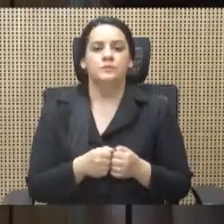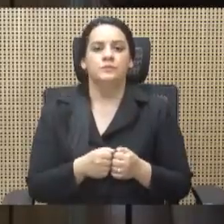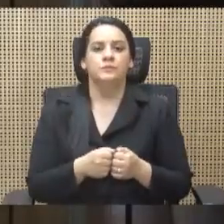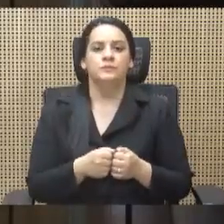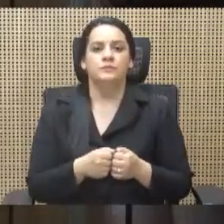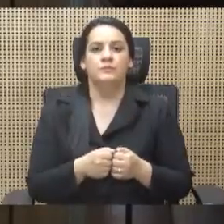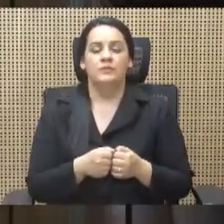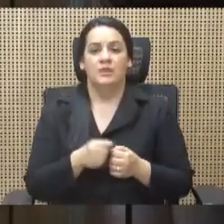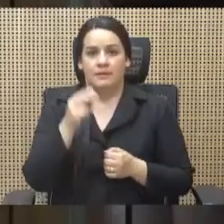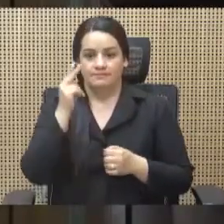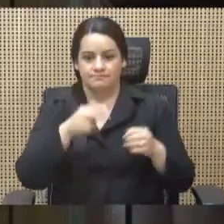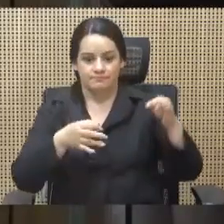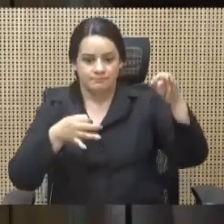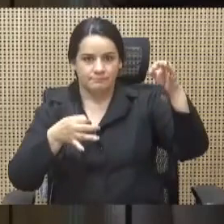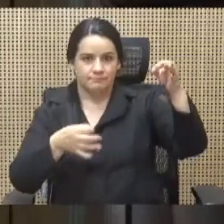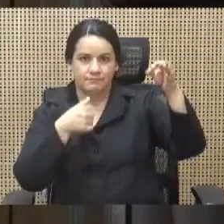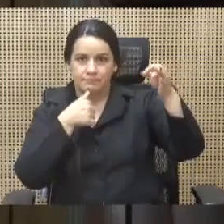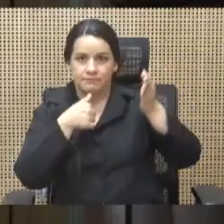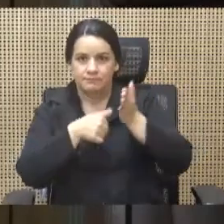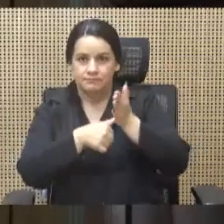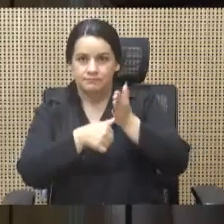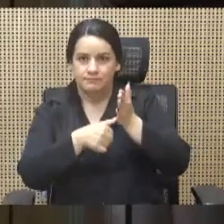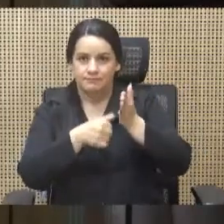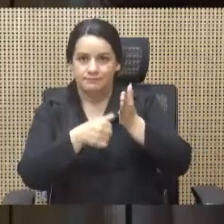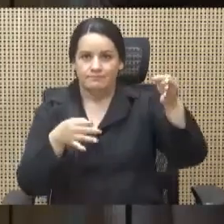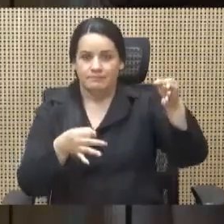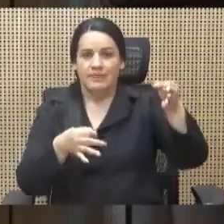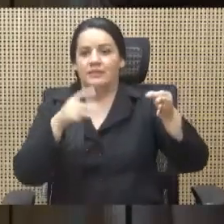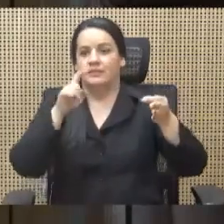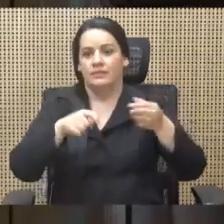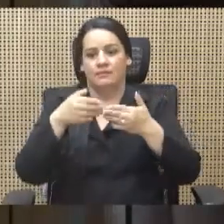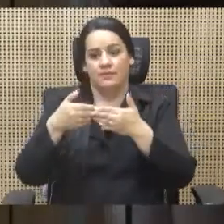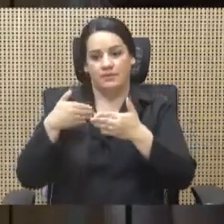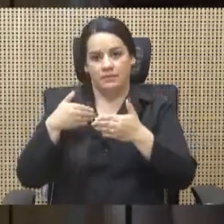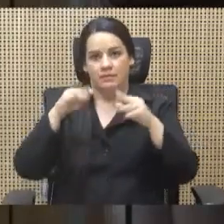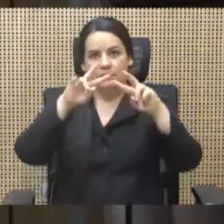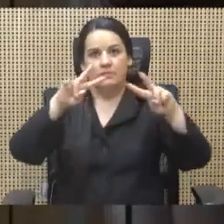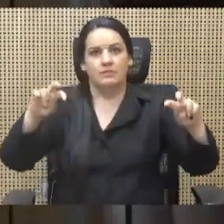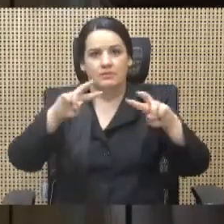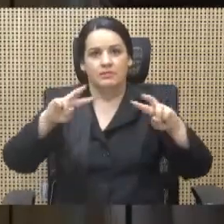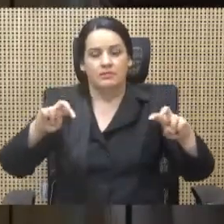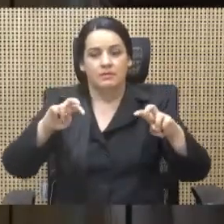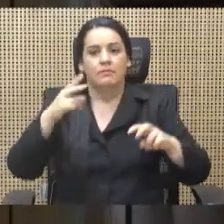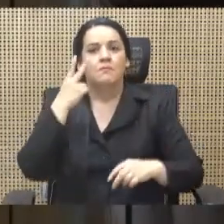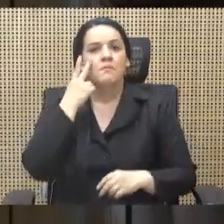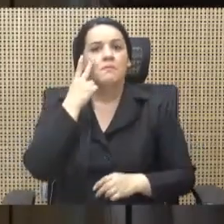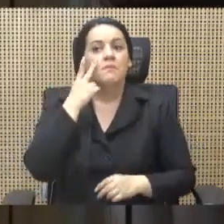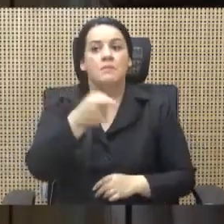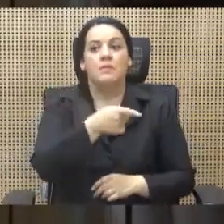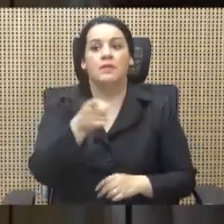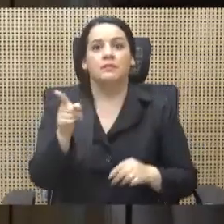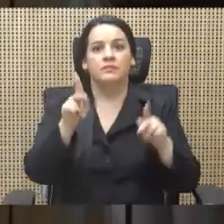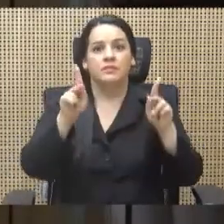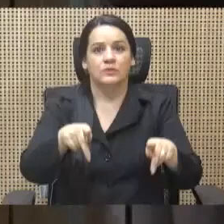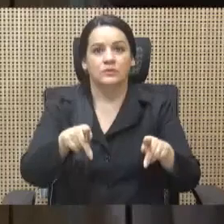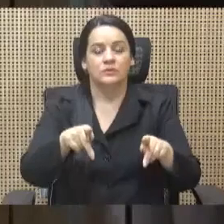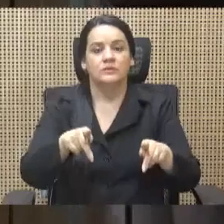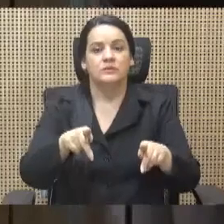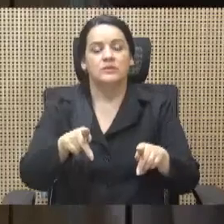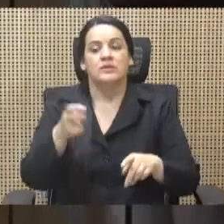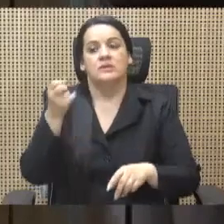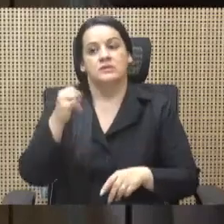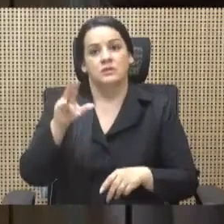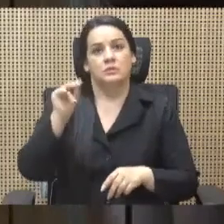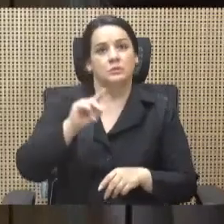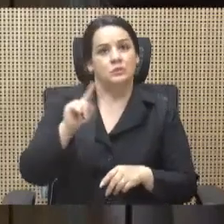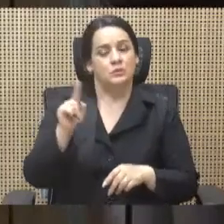tiene que haber un análisis de previo para ver si estas personas califican, bajo ciertos requisitos, entre ellas